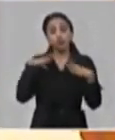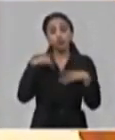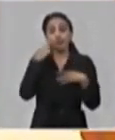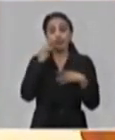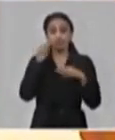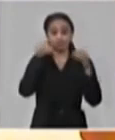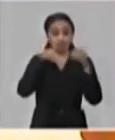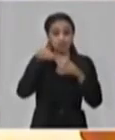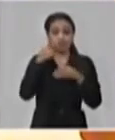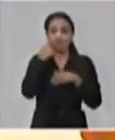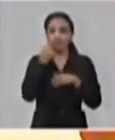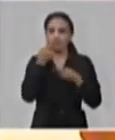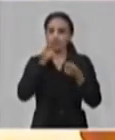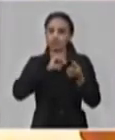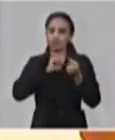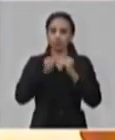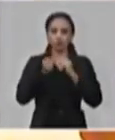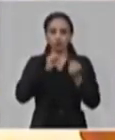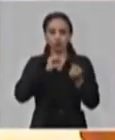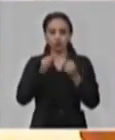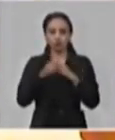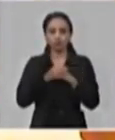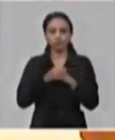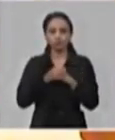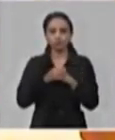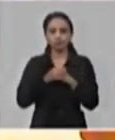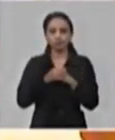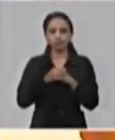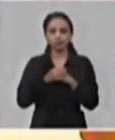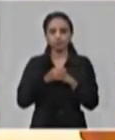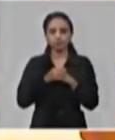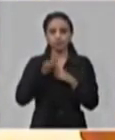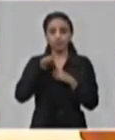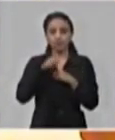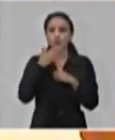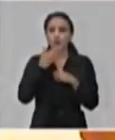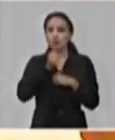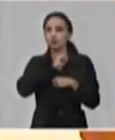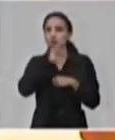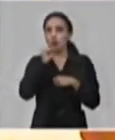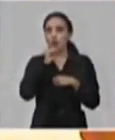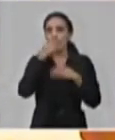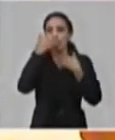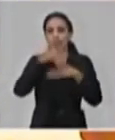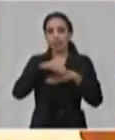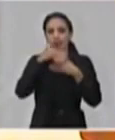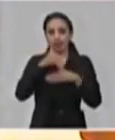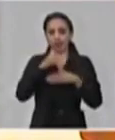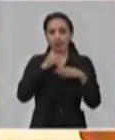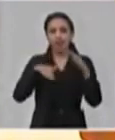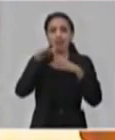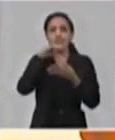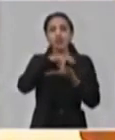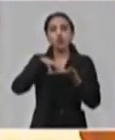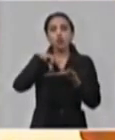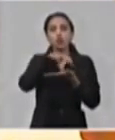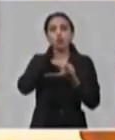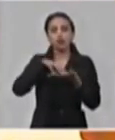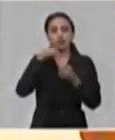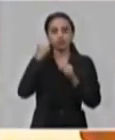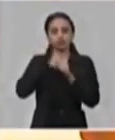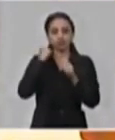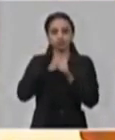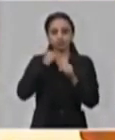en sentido general. Esta batalla se gana en la calle, a nivel local, con el